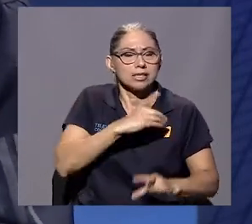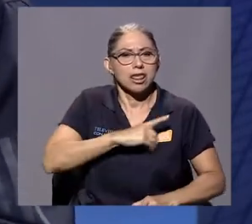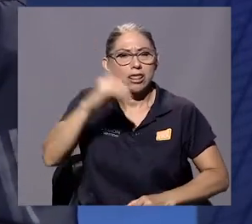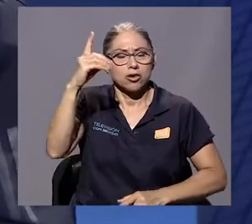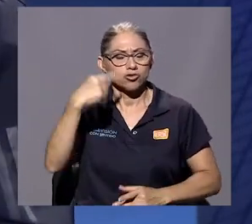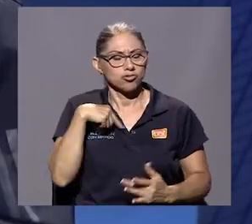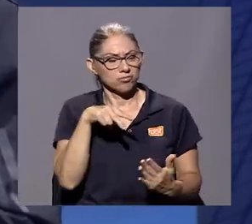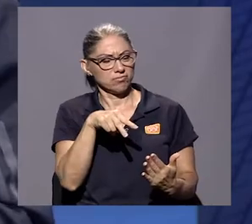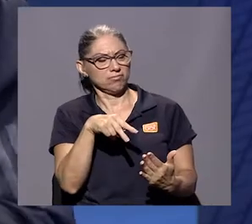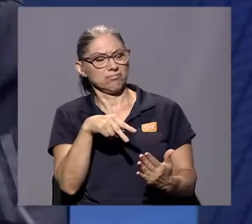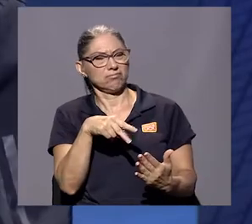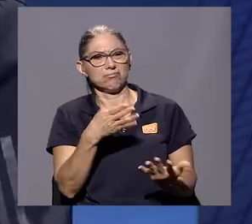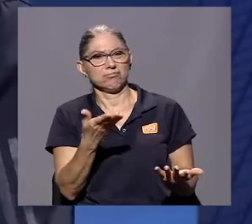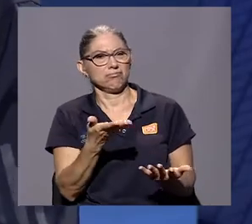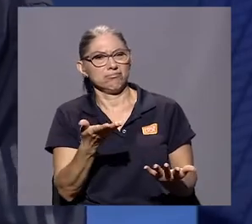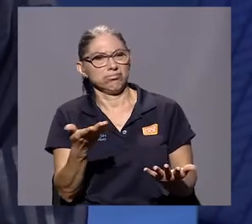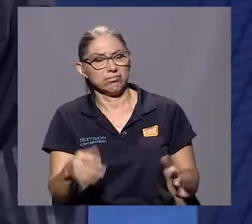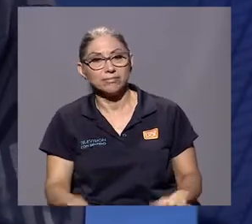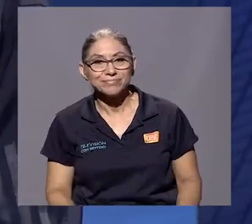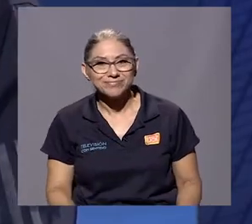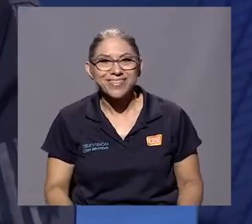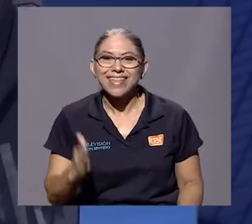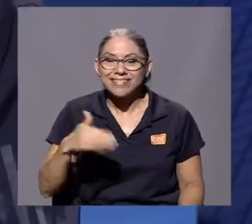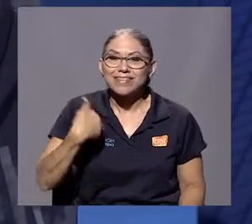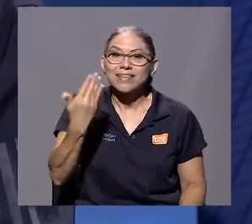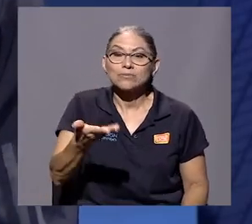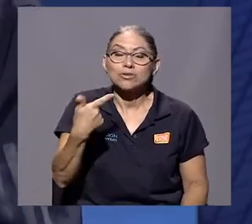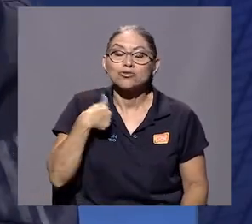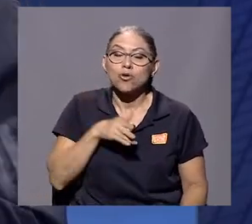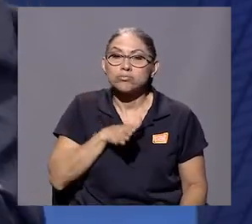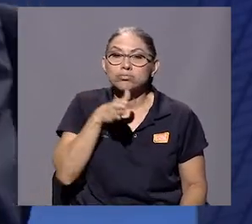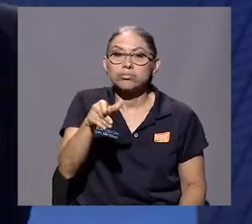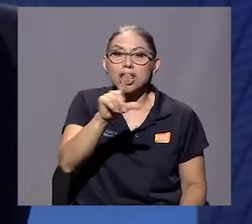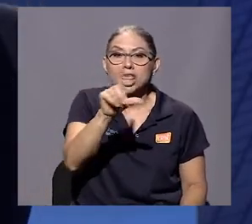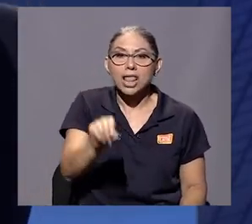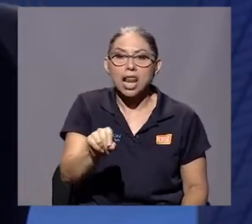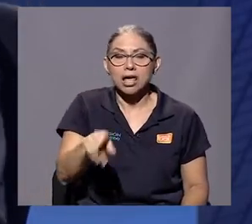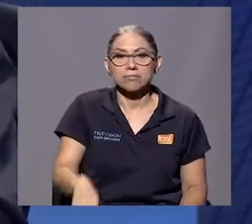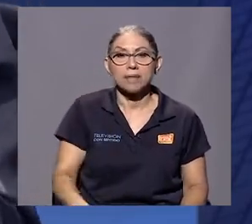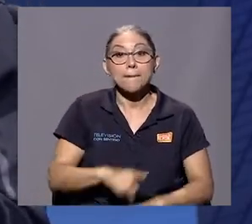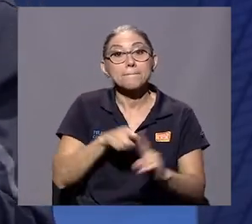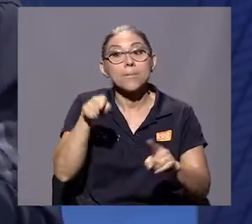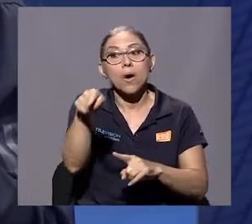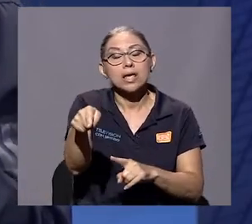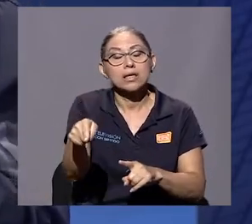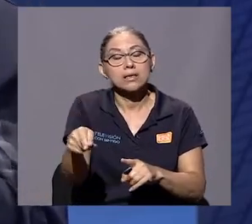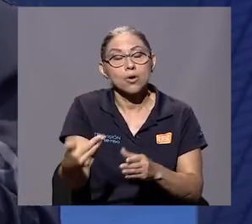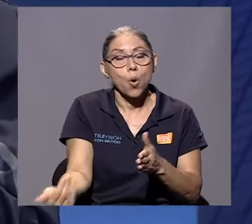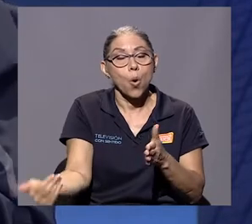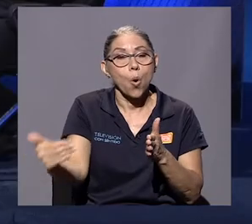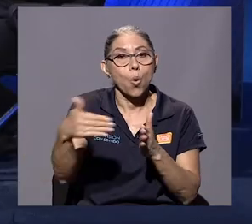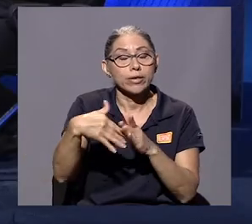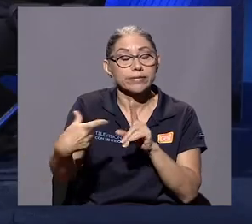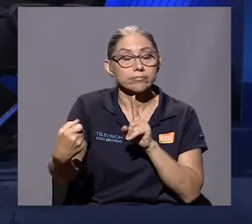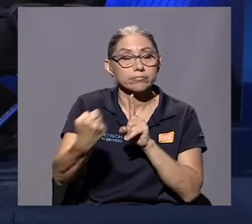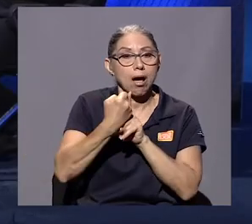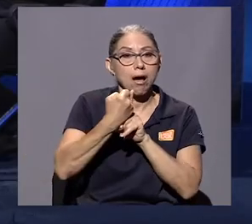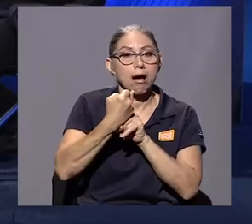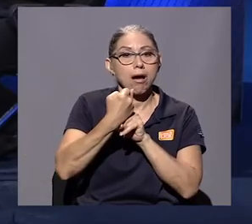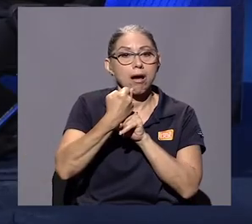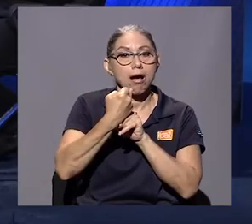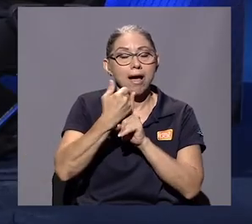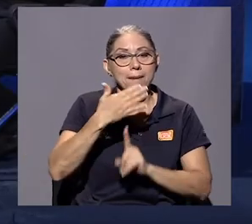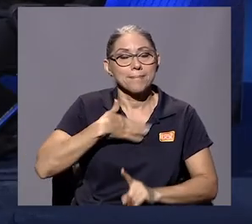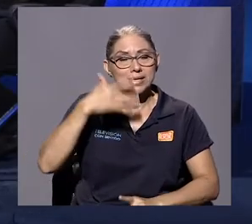Bueno, de ahí pasé a Italia. Pero en Italia, otro golpe, severo golpe